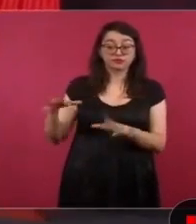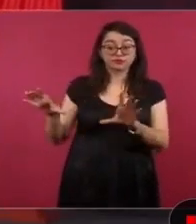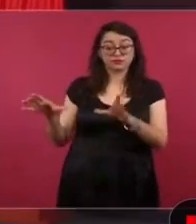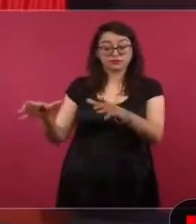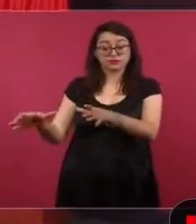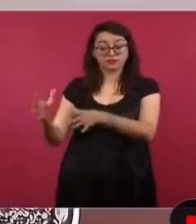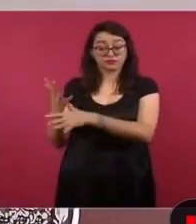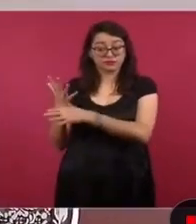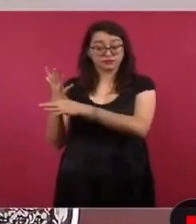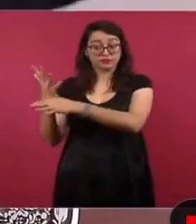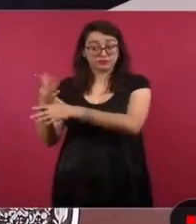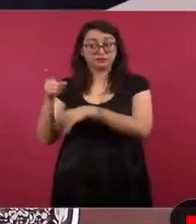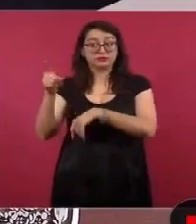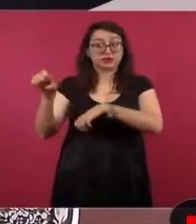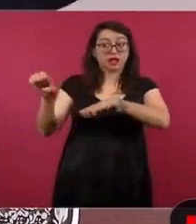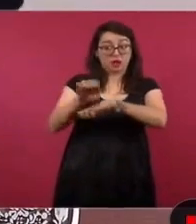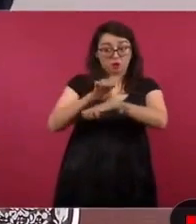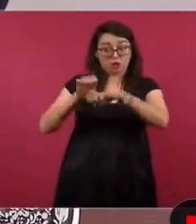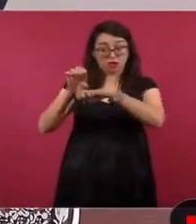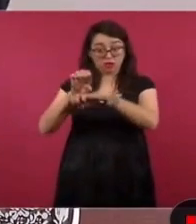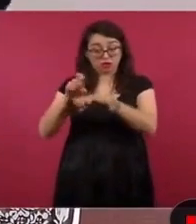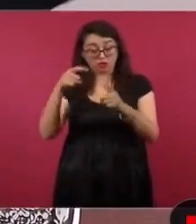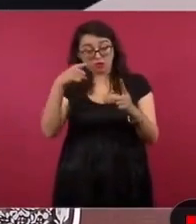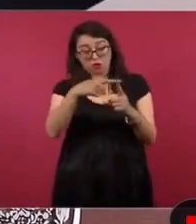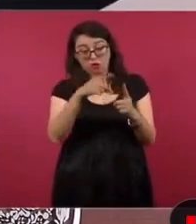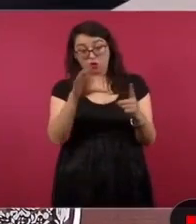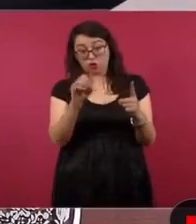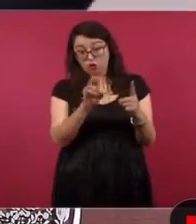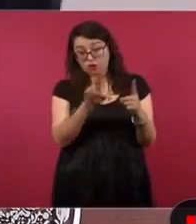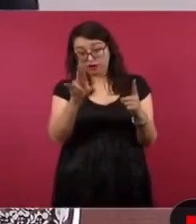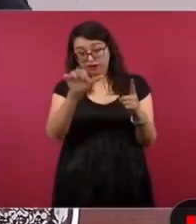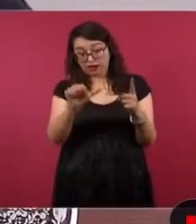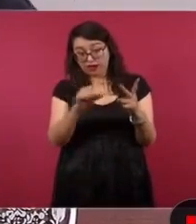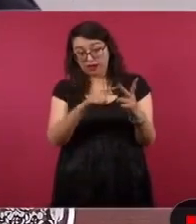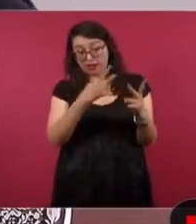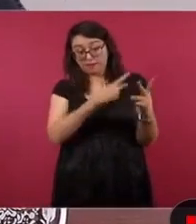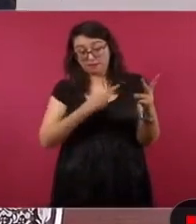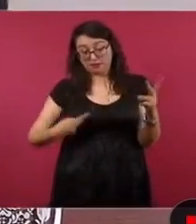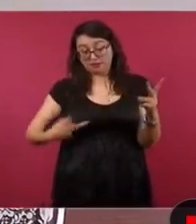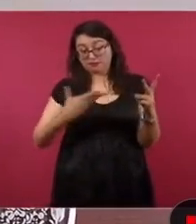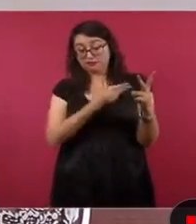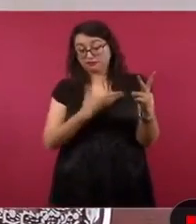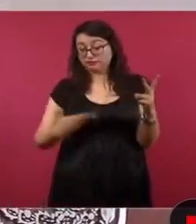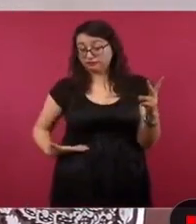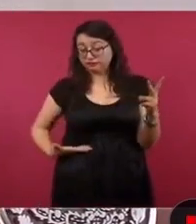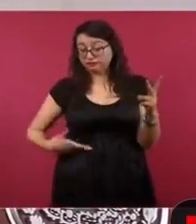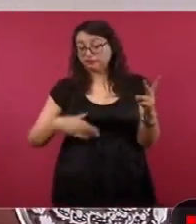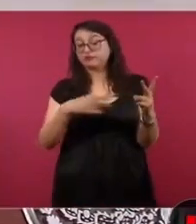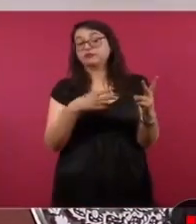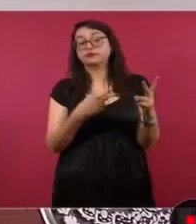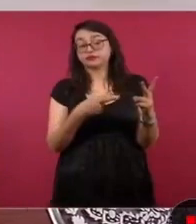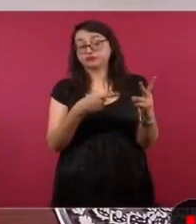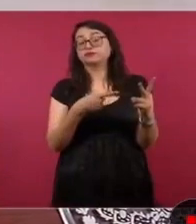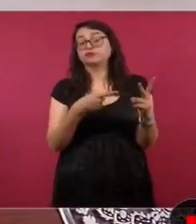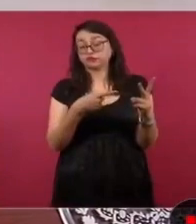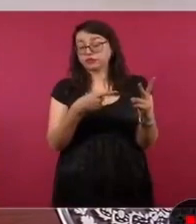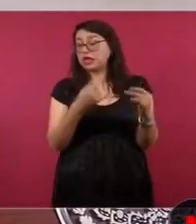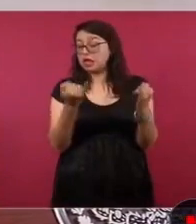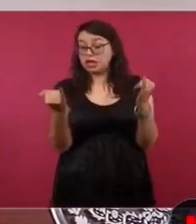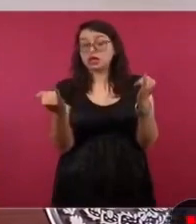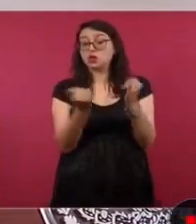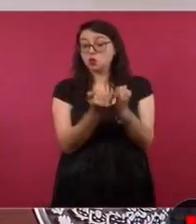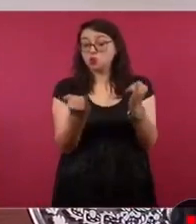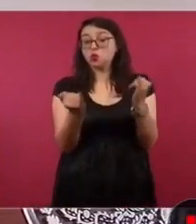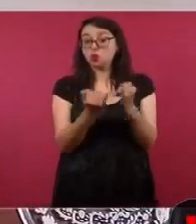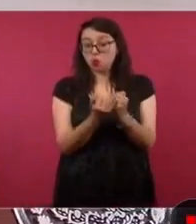Correa y al vicepresidente. El vicepresidente fue a la cárcel, estuvo cinco